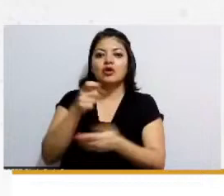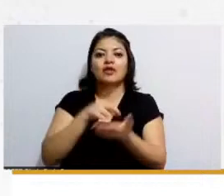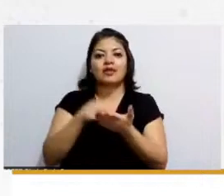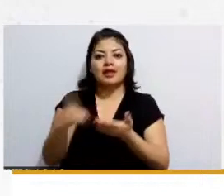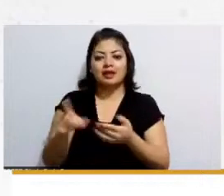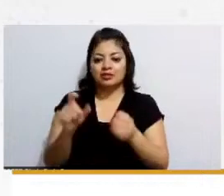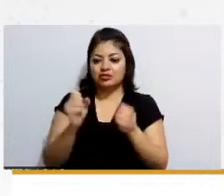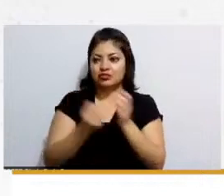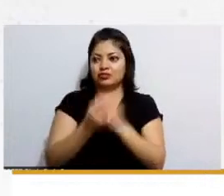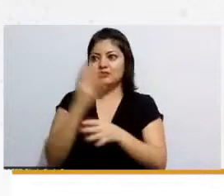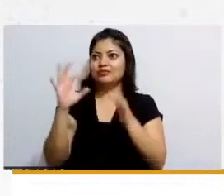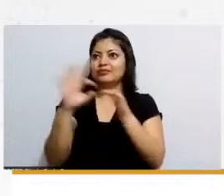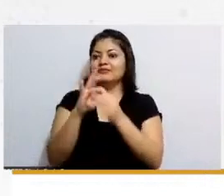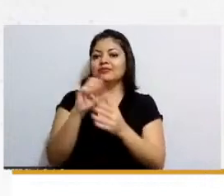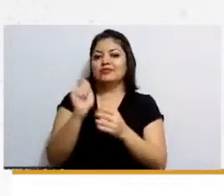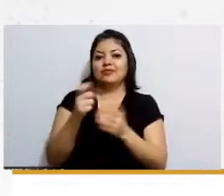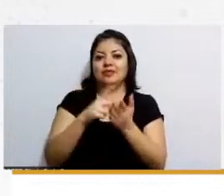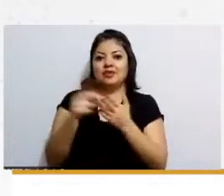derechos humanos